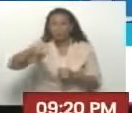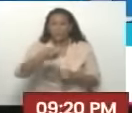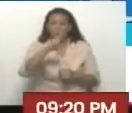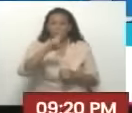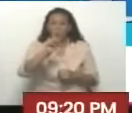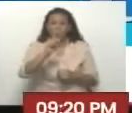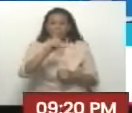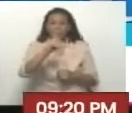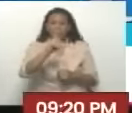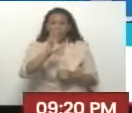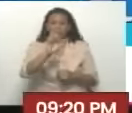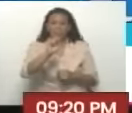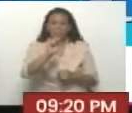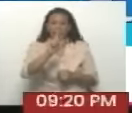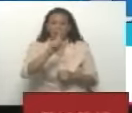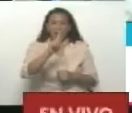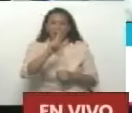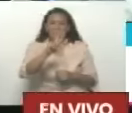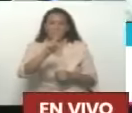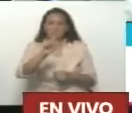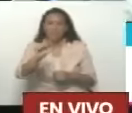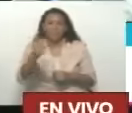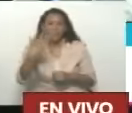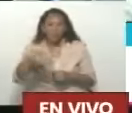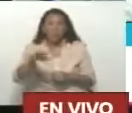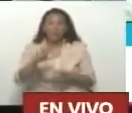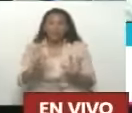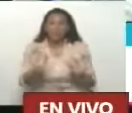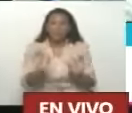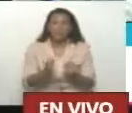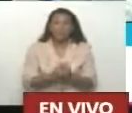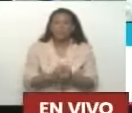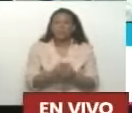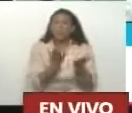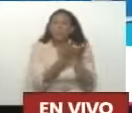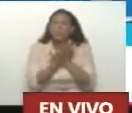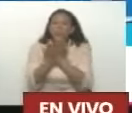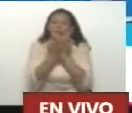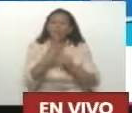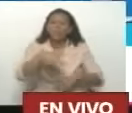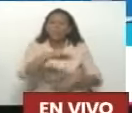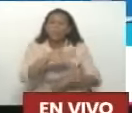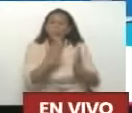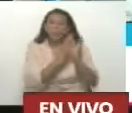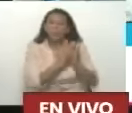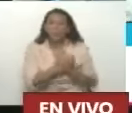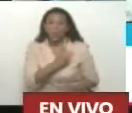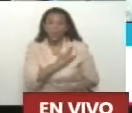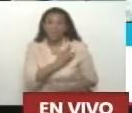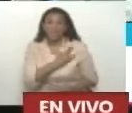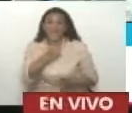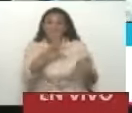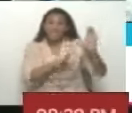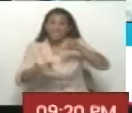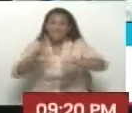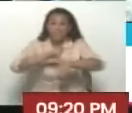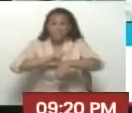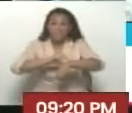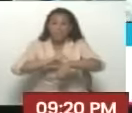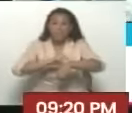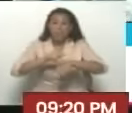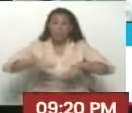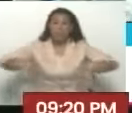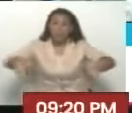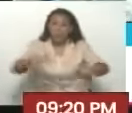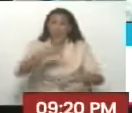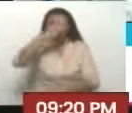La delbea. Buenísima, ¿verdad? Sí. Maralis. ¿Y tú estudiaste dónde? En la Universidad de Ciencias Médicas de Holguín. Mariana